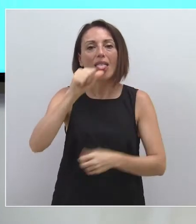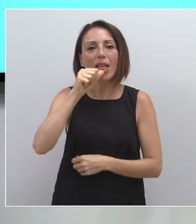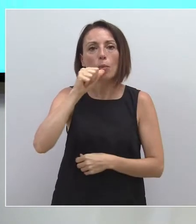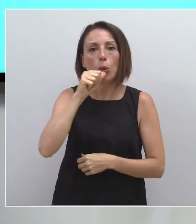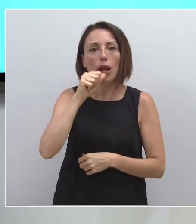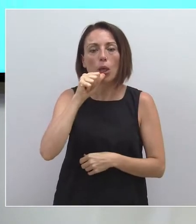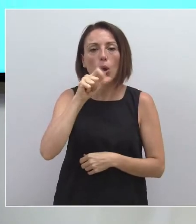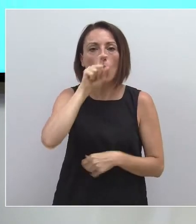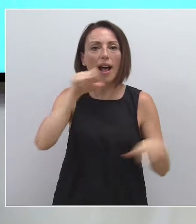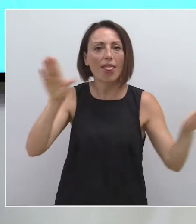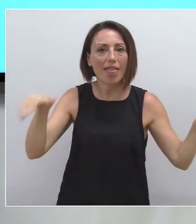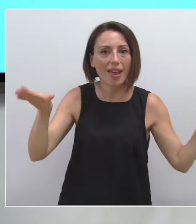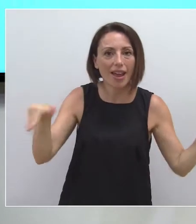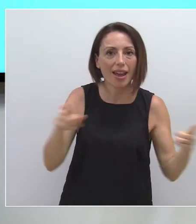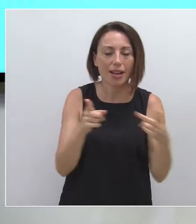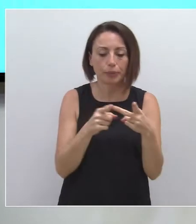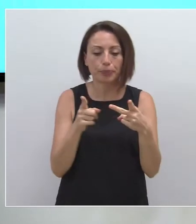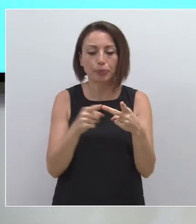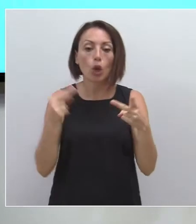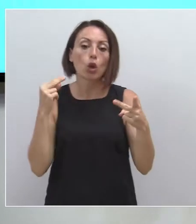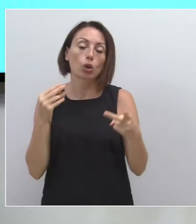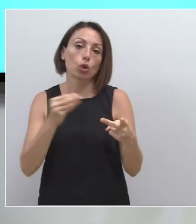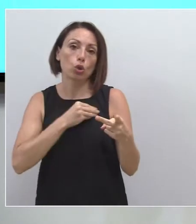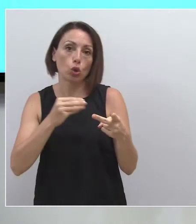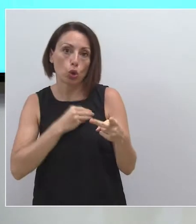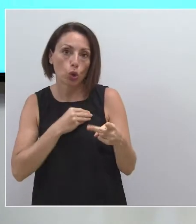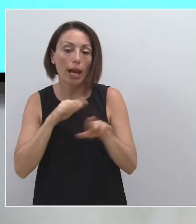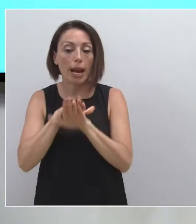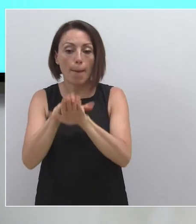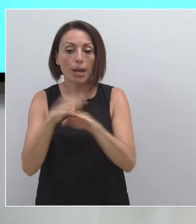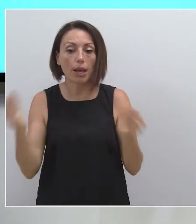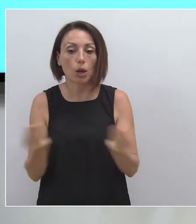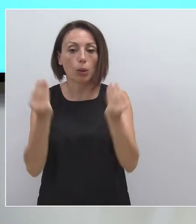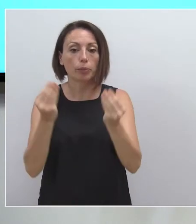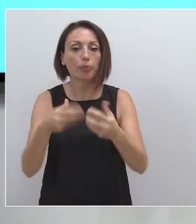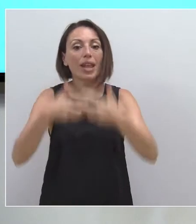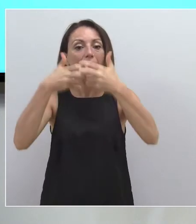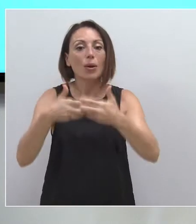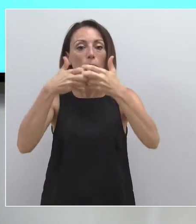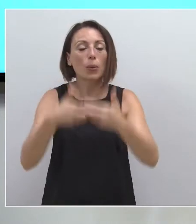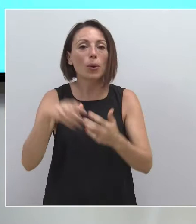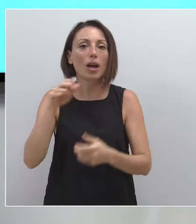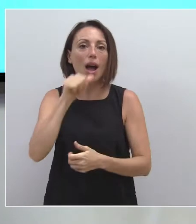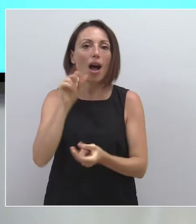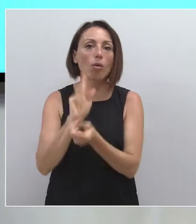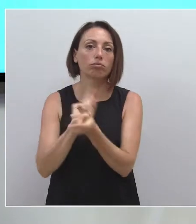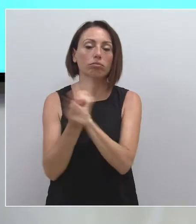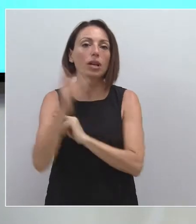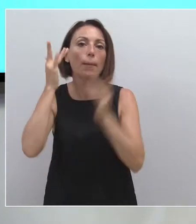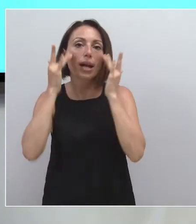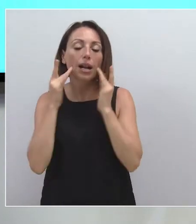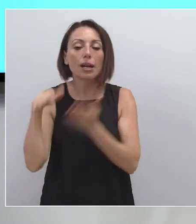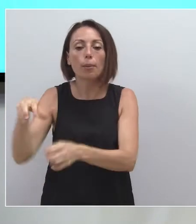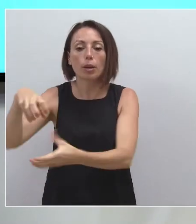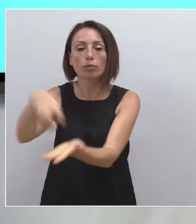ampliación de otras existentes como la de Totana o la de Mazarrón y la ejecución de depuradoras para pequeñas aglomeraciones urbanas